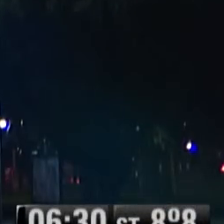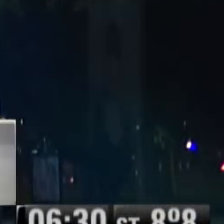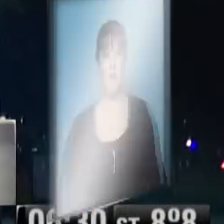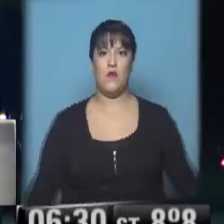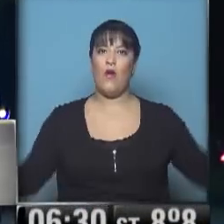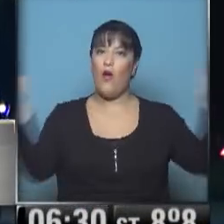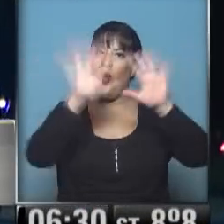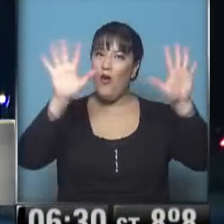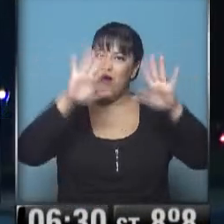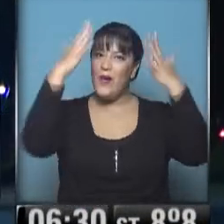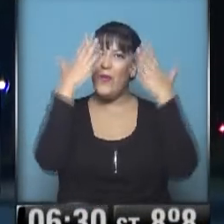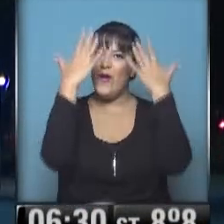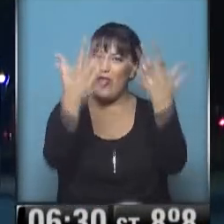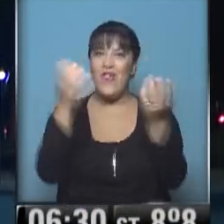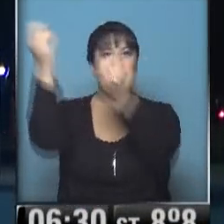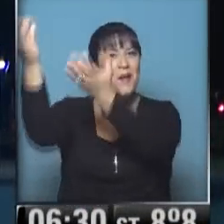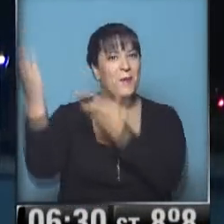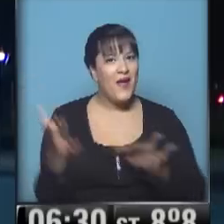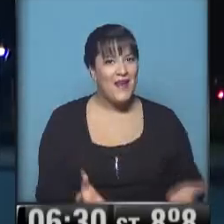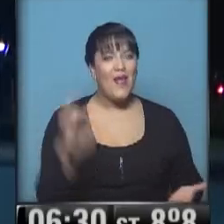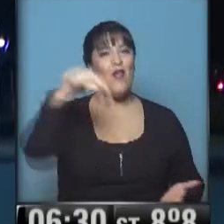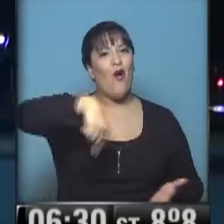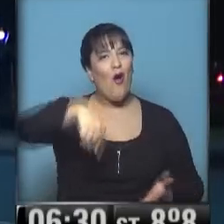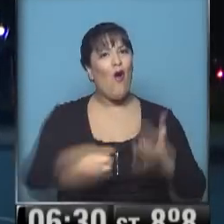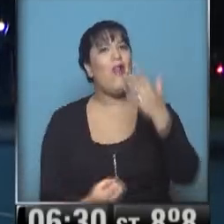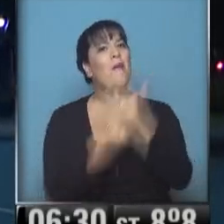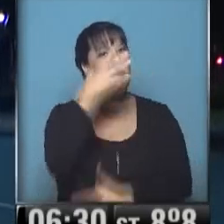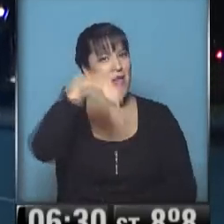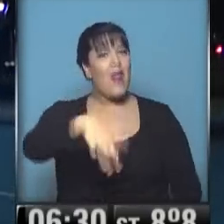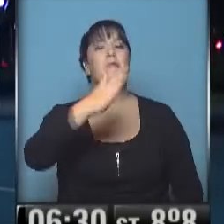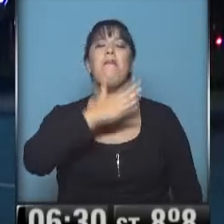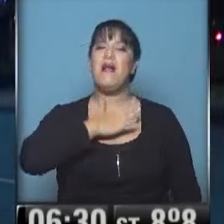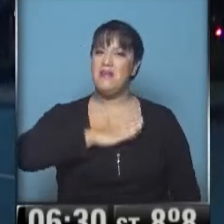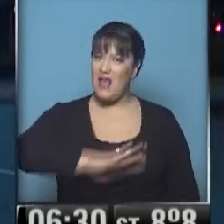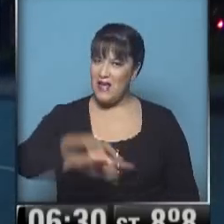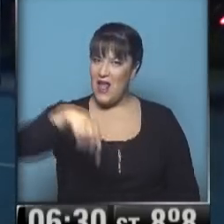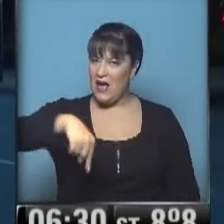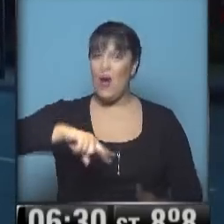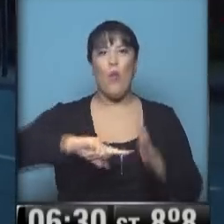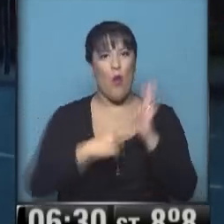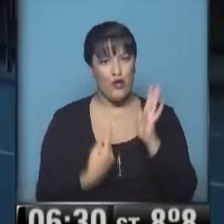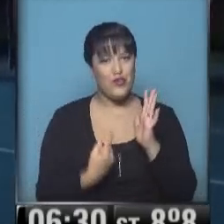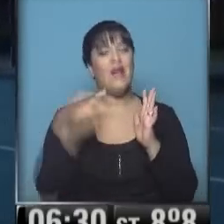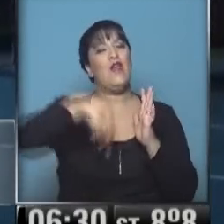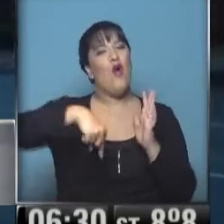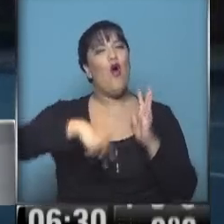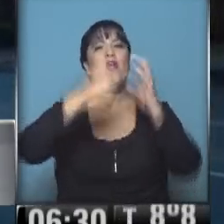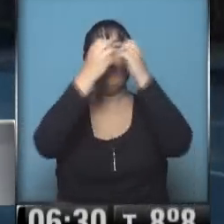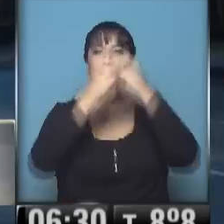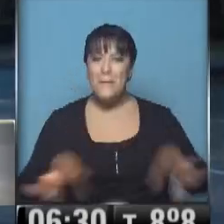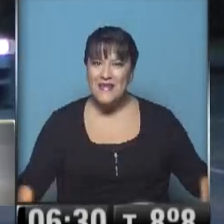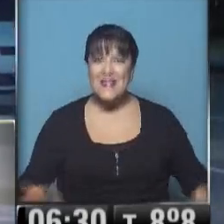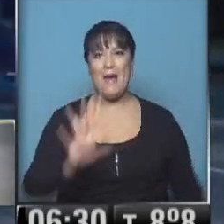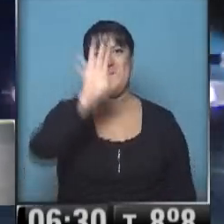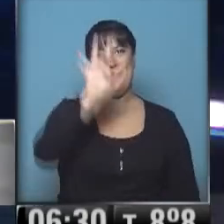Hola, muy buenos días, bienvenidos. Una mañana más tranquila en la ciudad de Buenos Aires. Para comenzar, la mitad